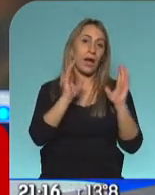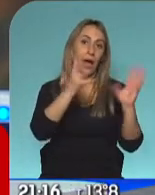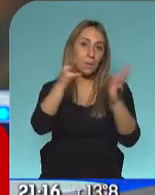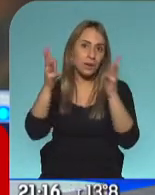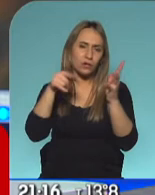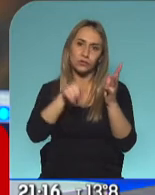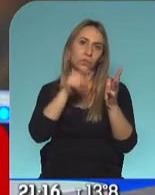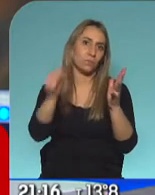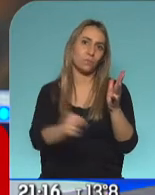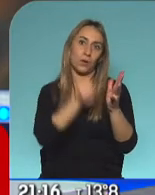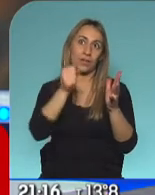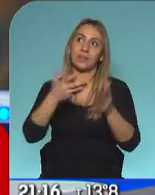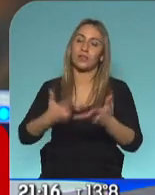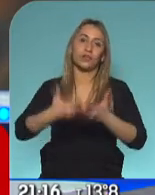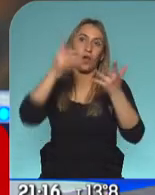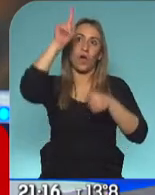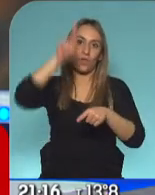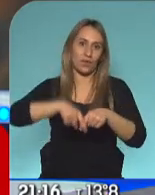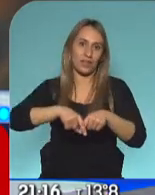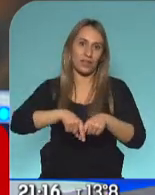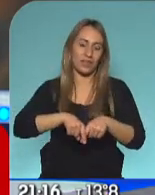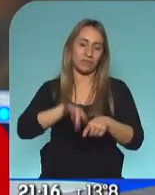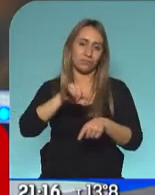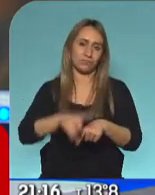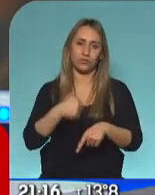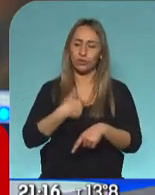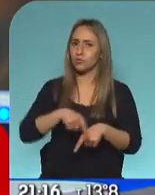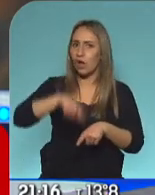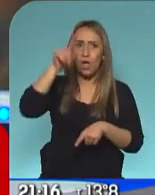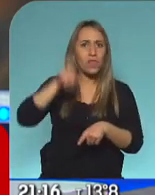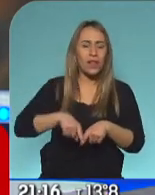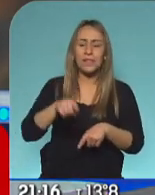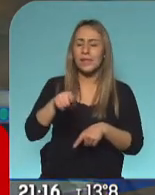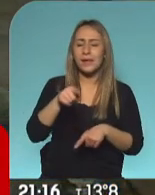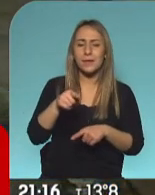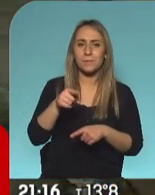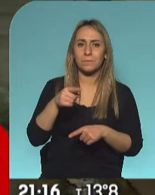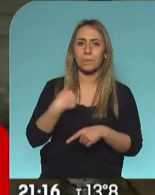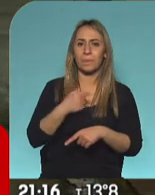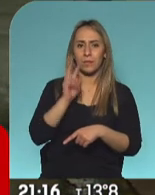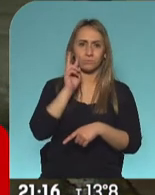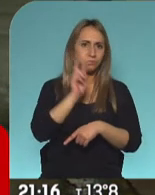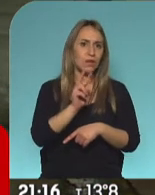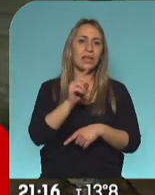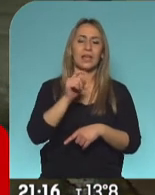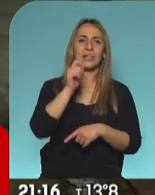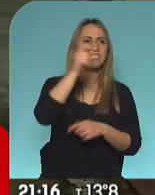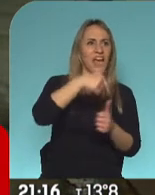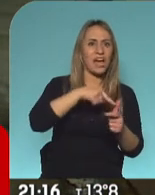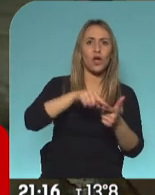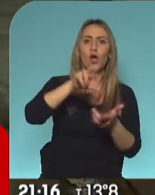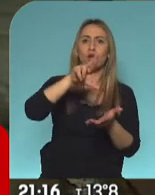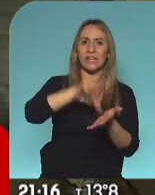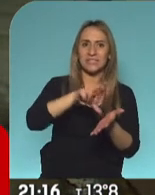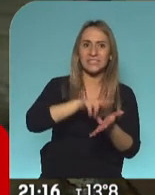el hecho importante de la jornada. Yo lo esperé todo el día, yo vivo en el Chaco, en Resistencia, y hoy